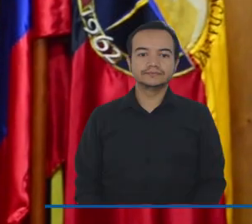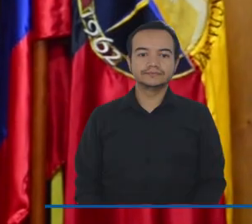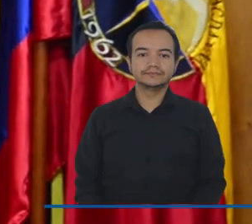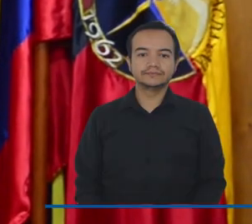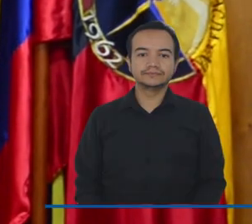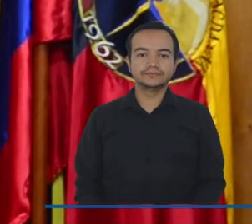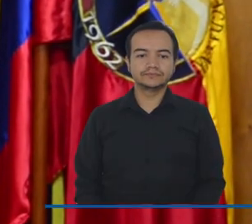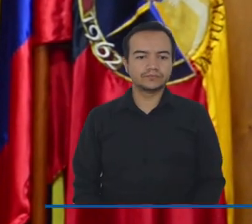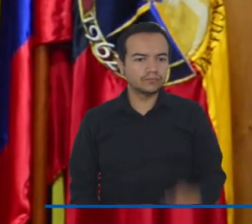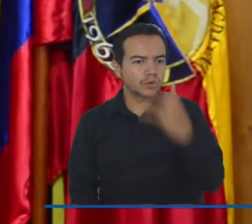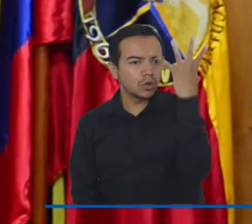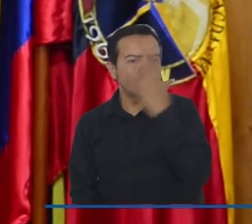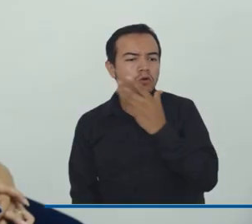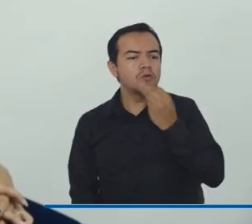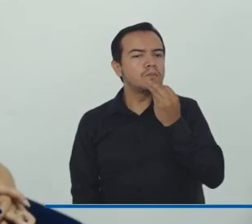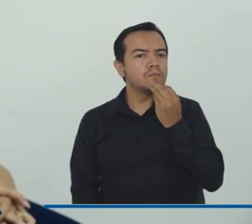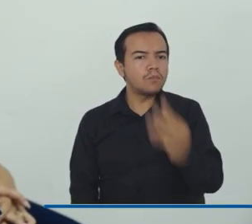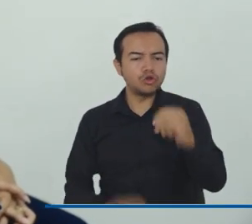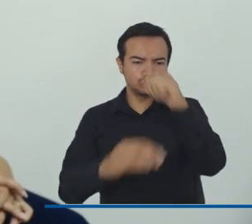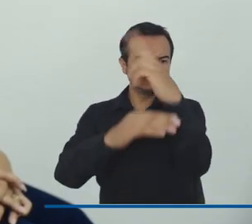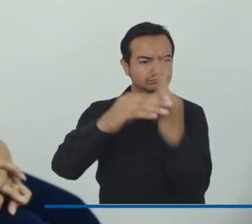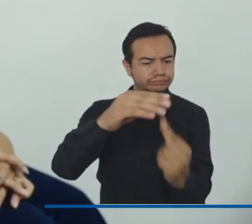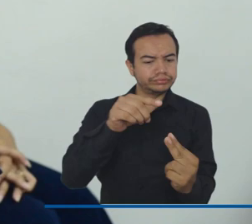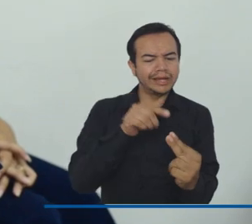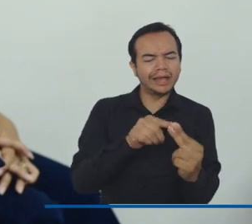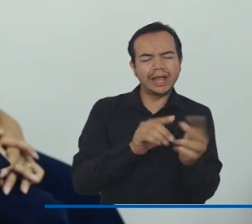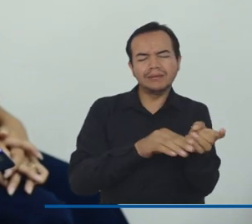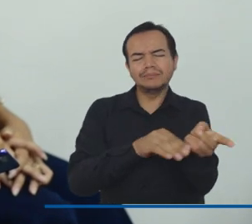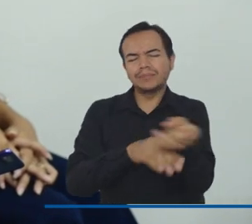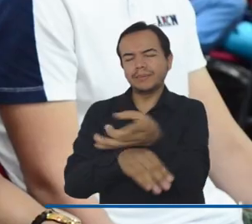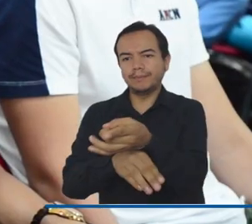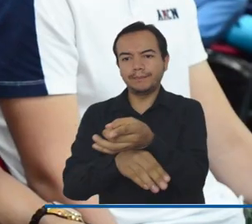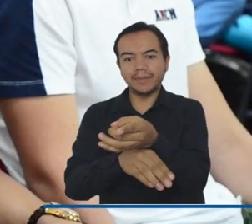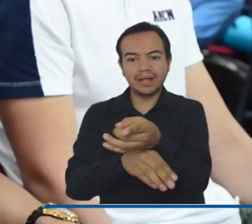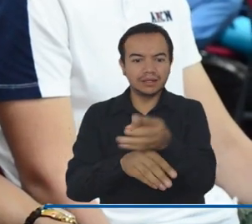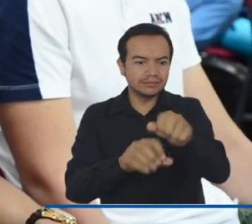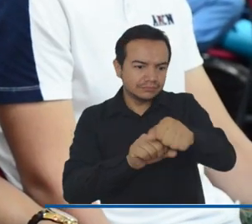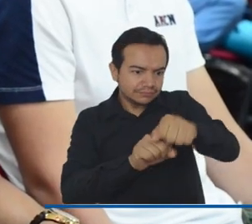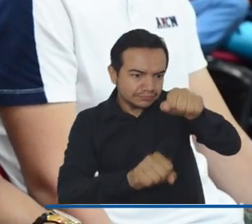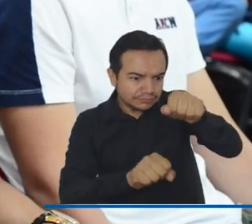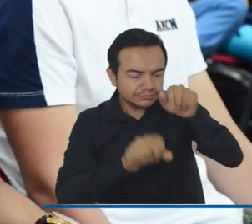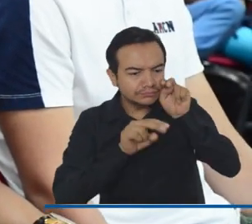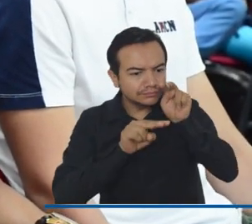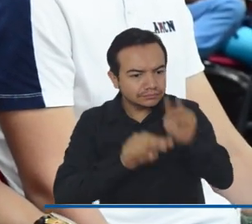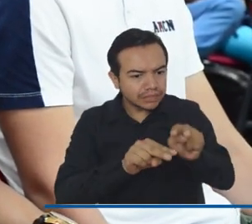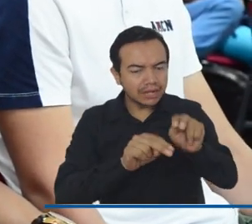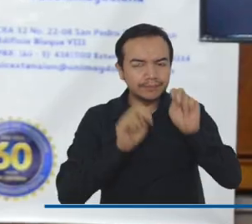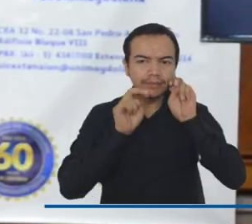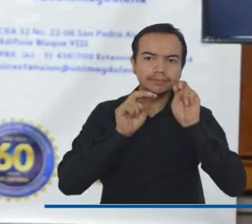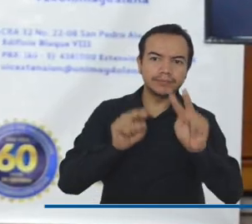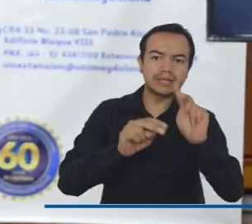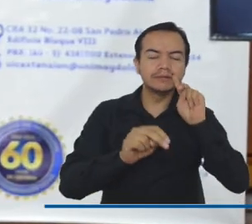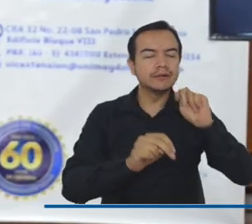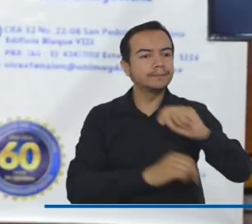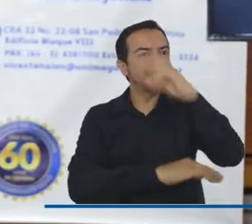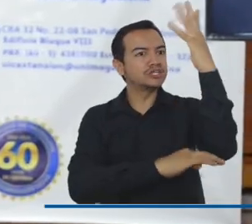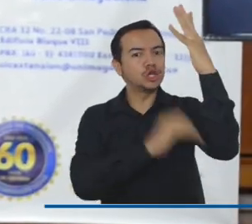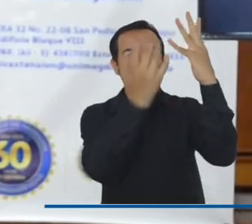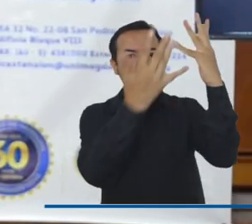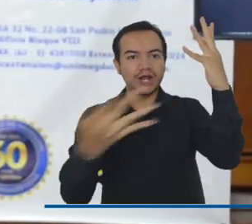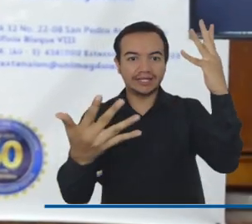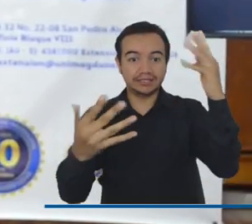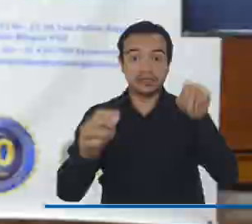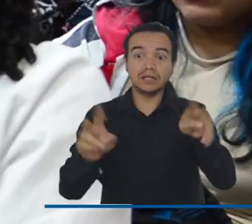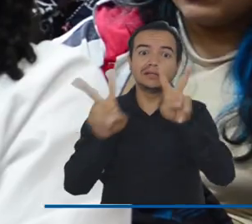Cuerpo, mirada y presencia en el ahogado más hermoso del mundo y la hojarasca. Fue denominada la ponencia de Eliana Díaz